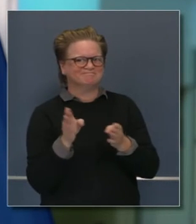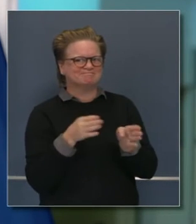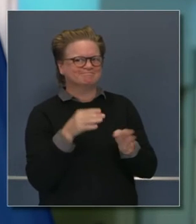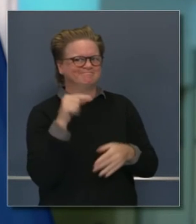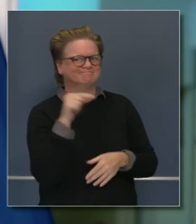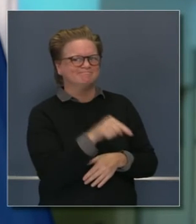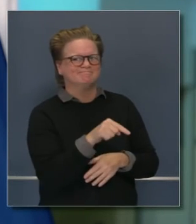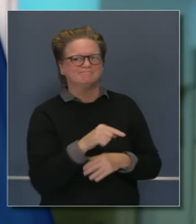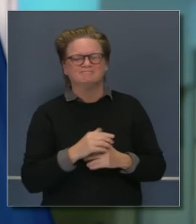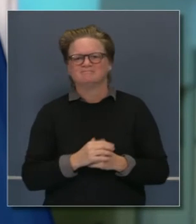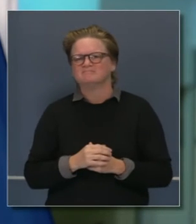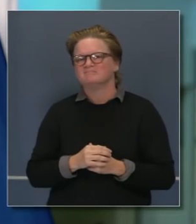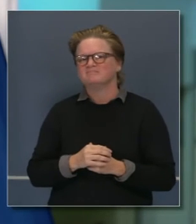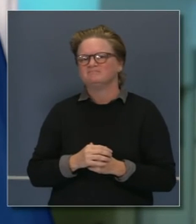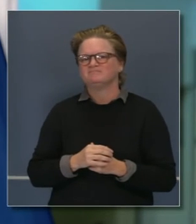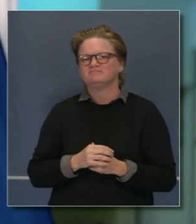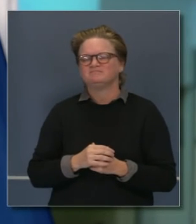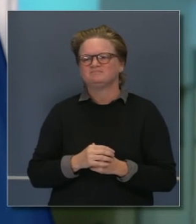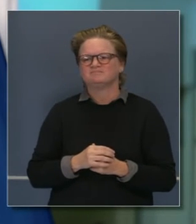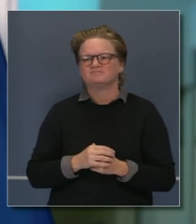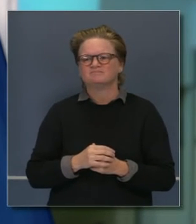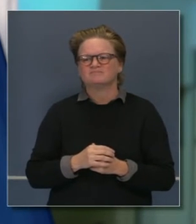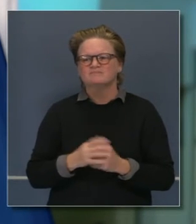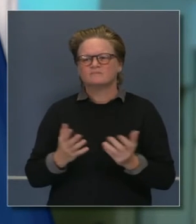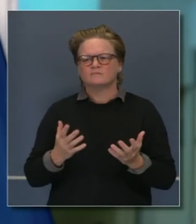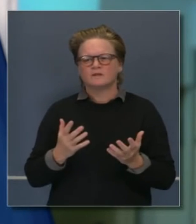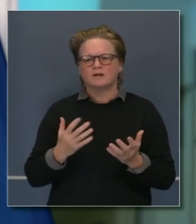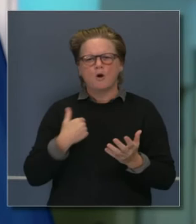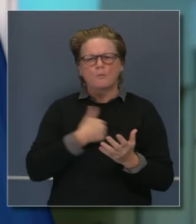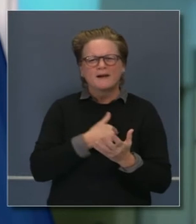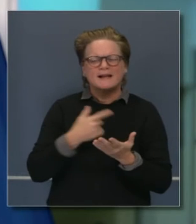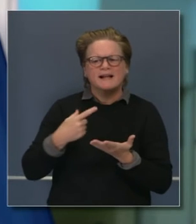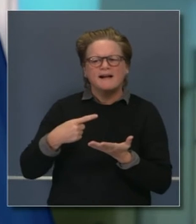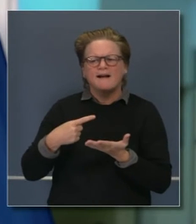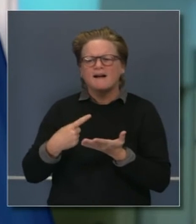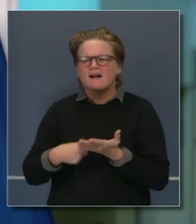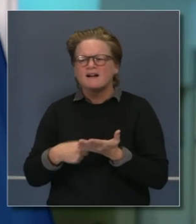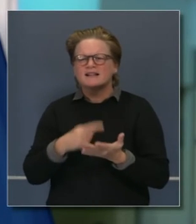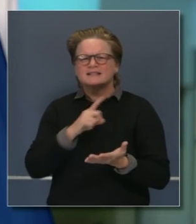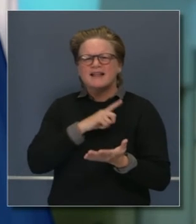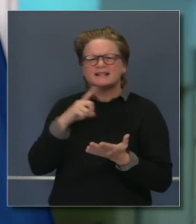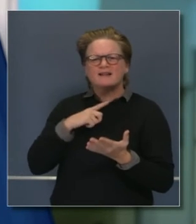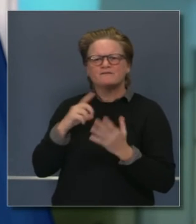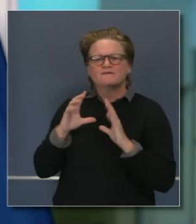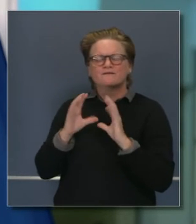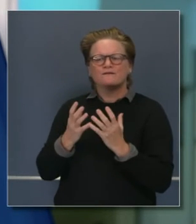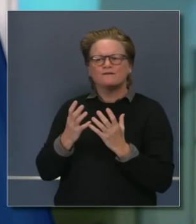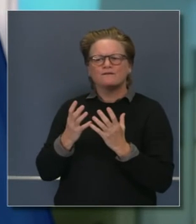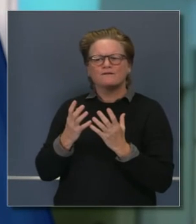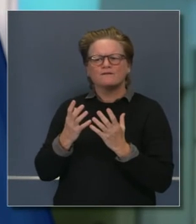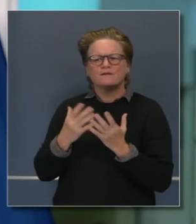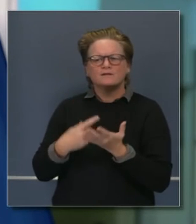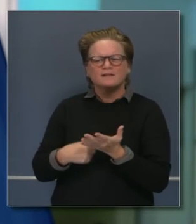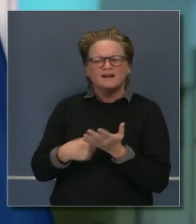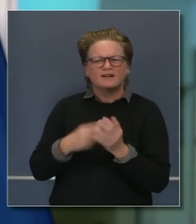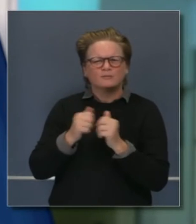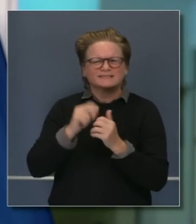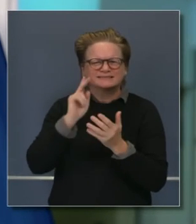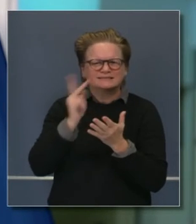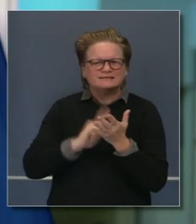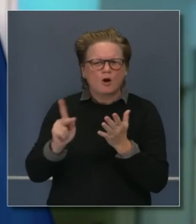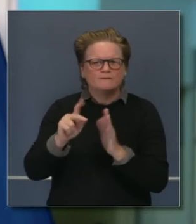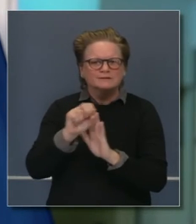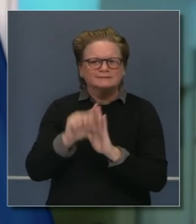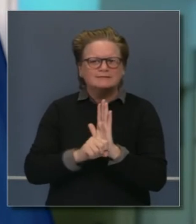también están optando por las boletas por correo. Y anticipamos tener esta conversación también